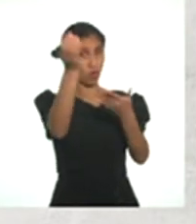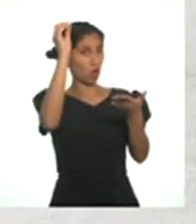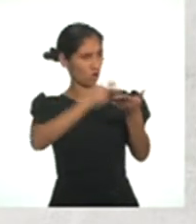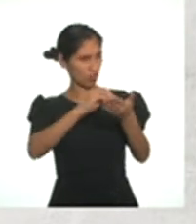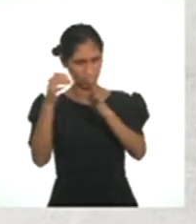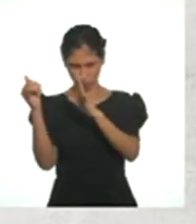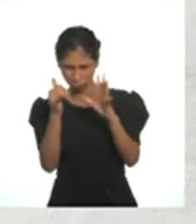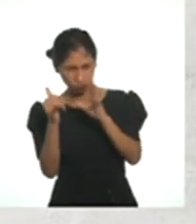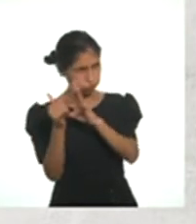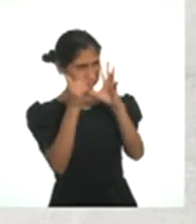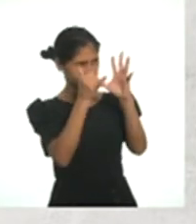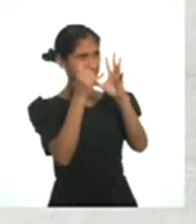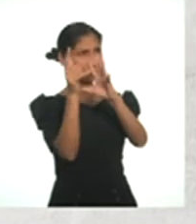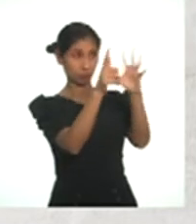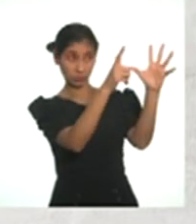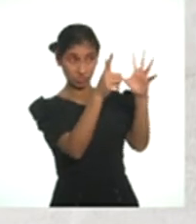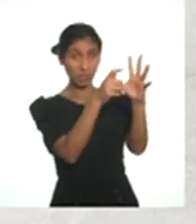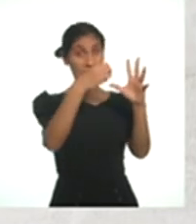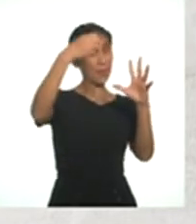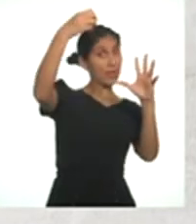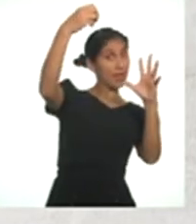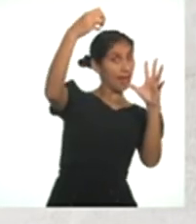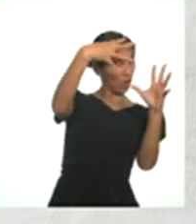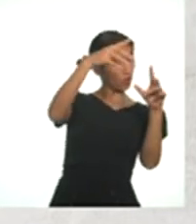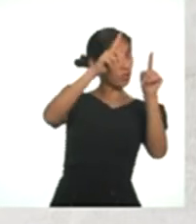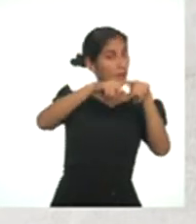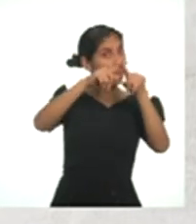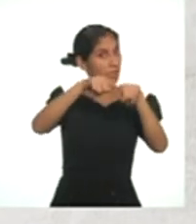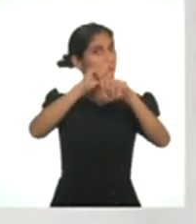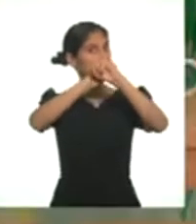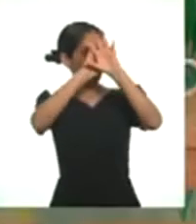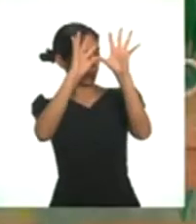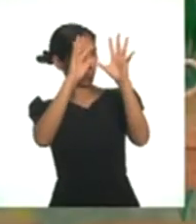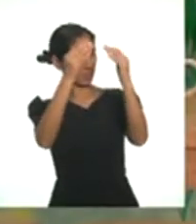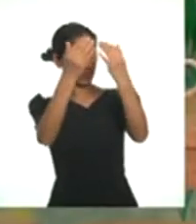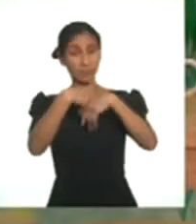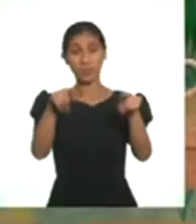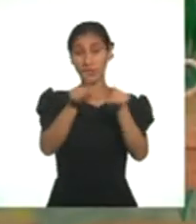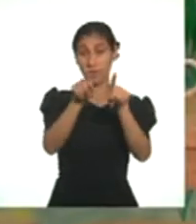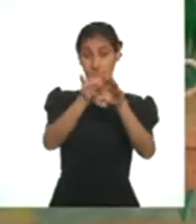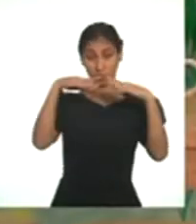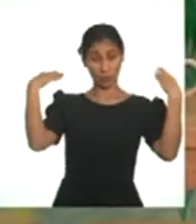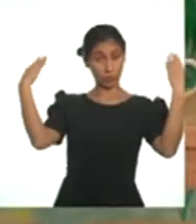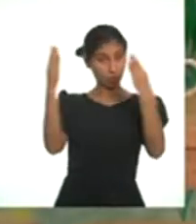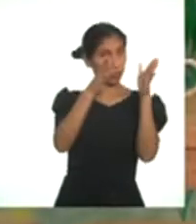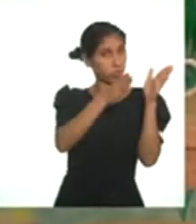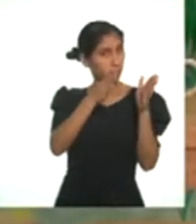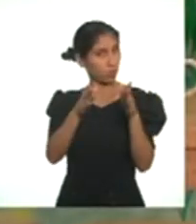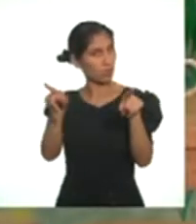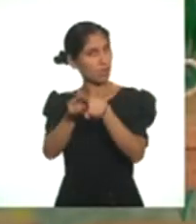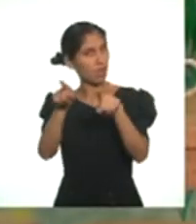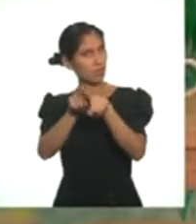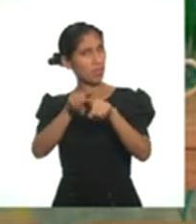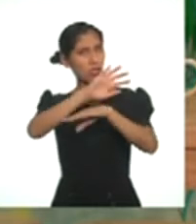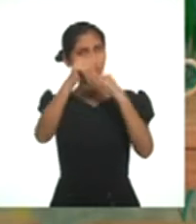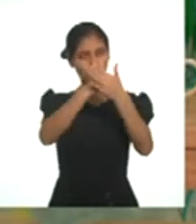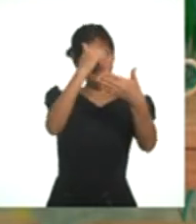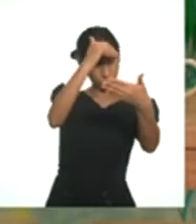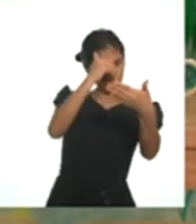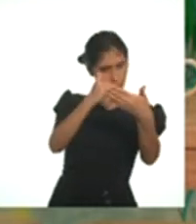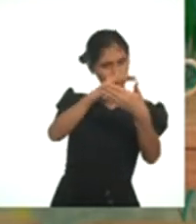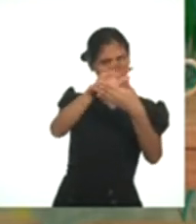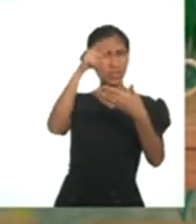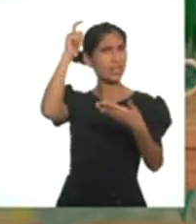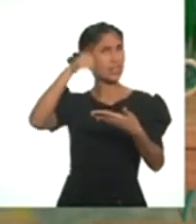cámara y pensar en dónde está la luz dependiendo del momento del día. Preparen el ambiente o escenario. Hagan una lista de las cosas que